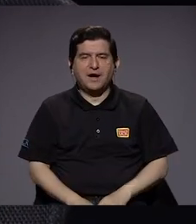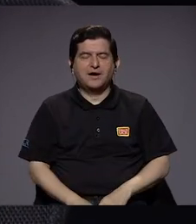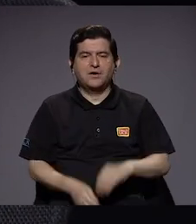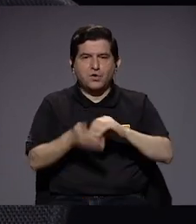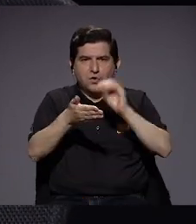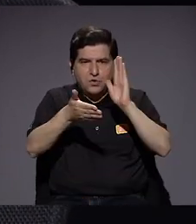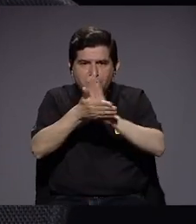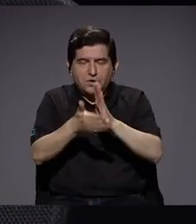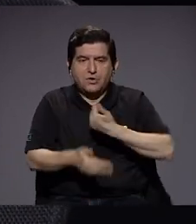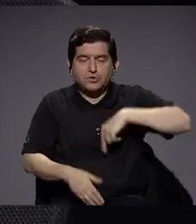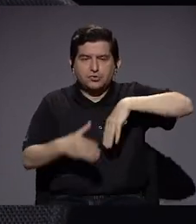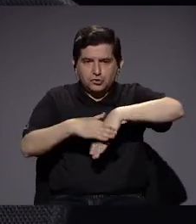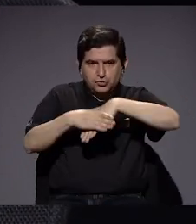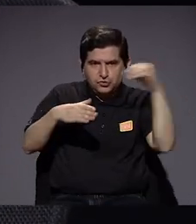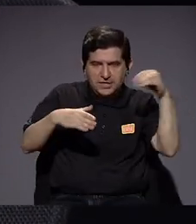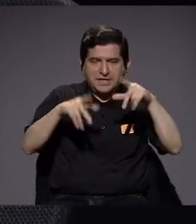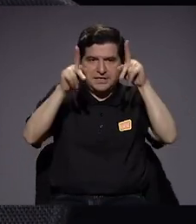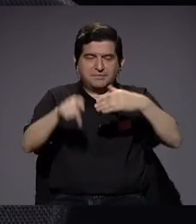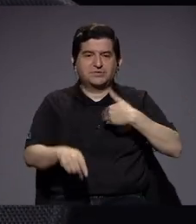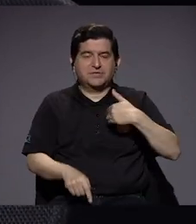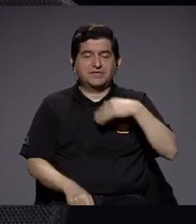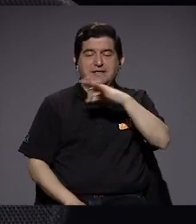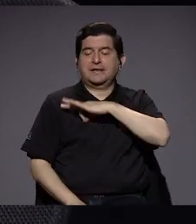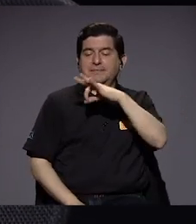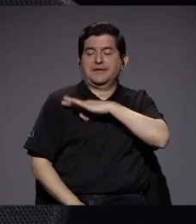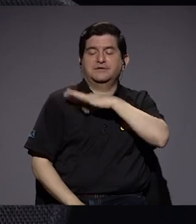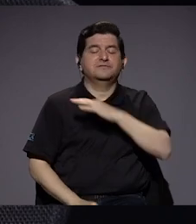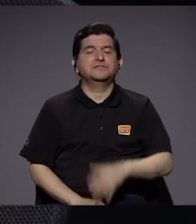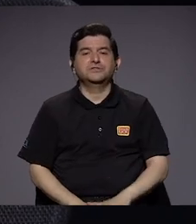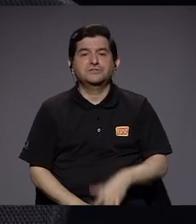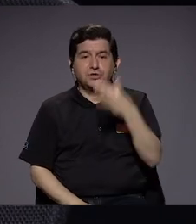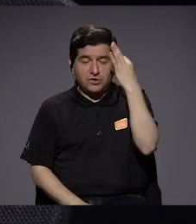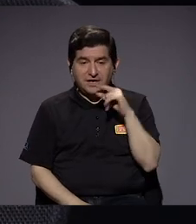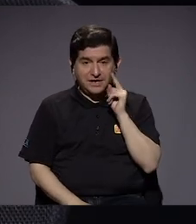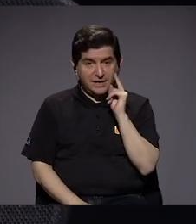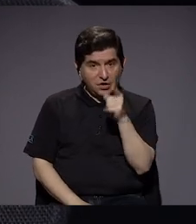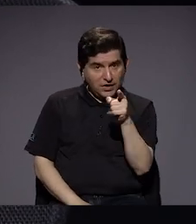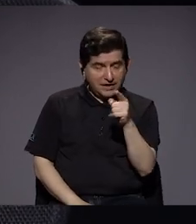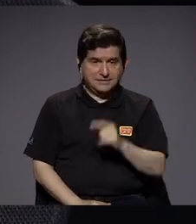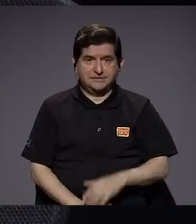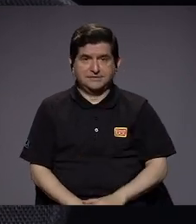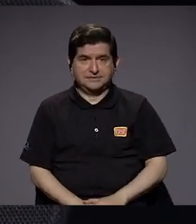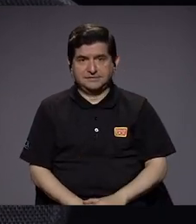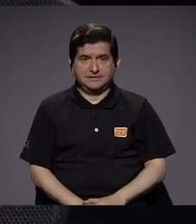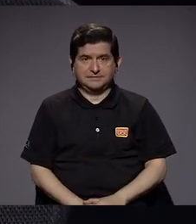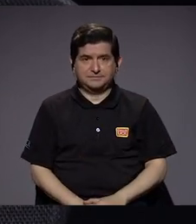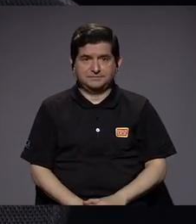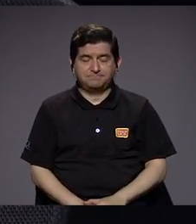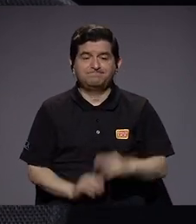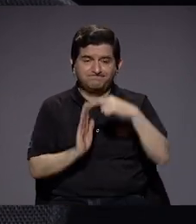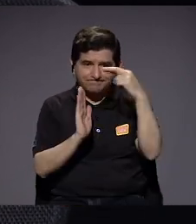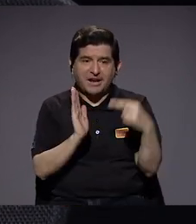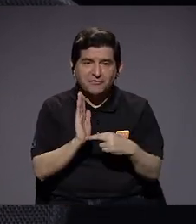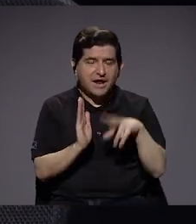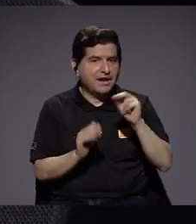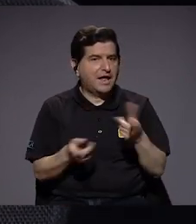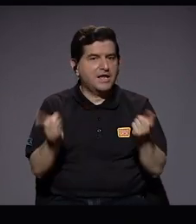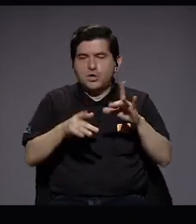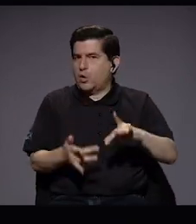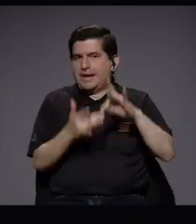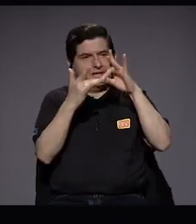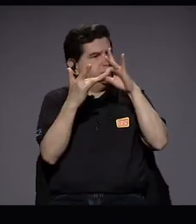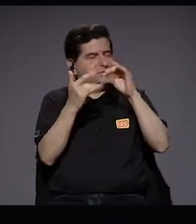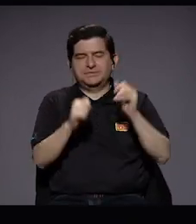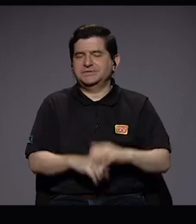nosotros de las y los ciudadanos que van a tener ese beneficio. Y creo que esa debe ser la regla y no la excepción.